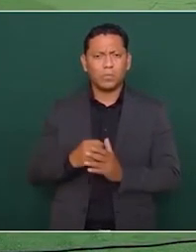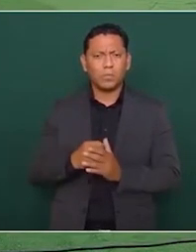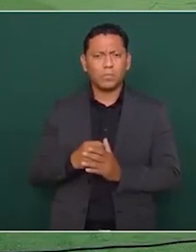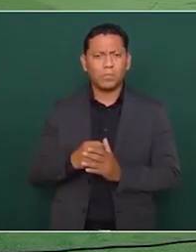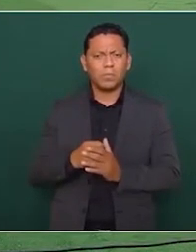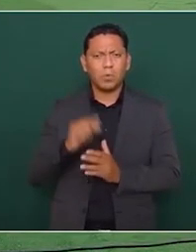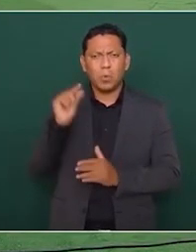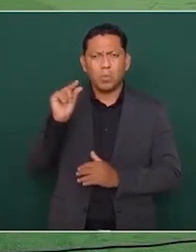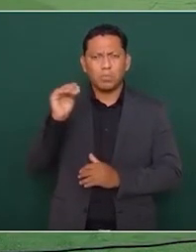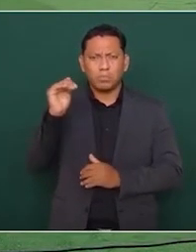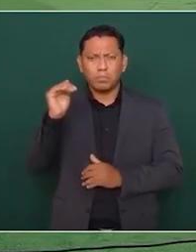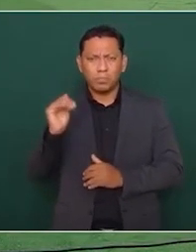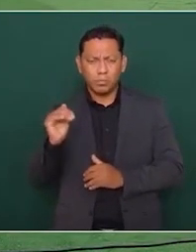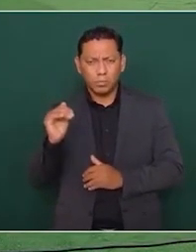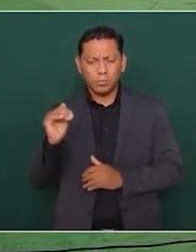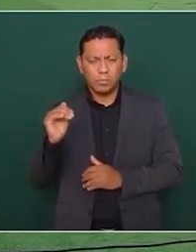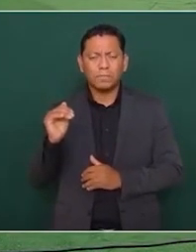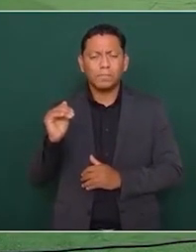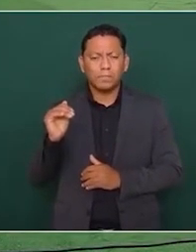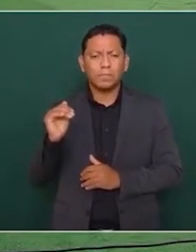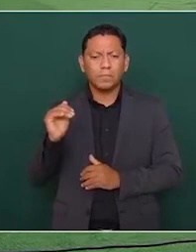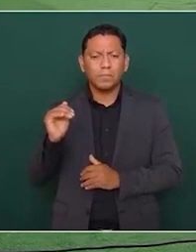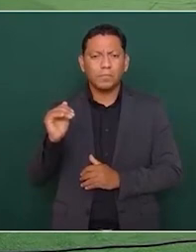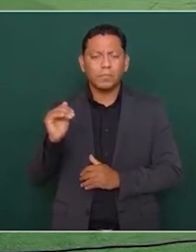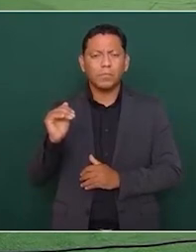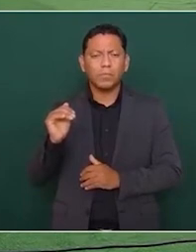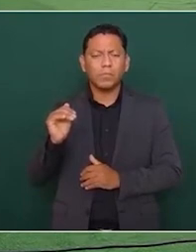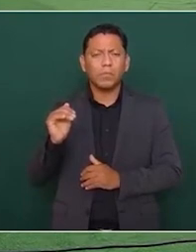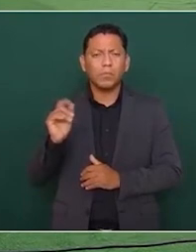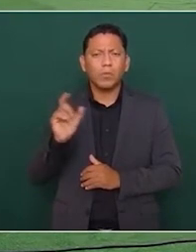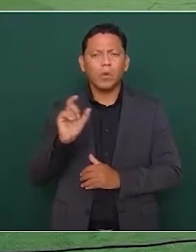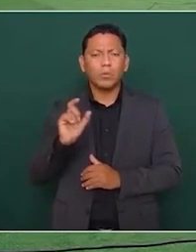baja un poquito cuando lo hicimos